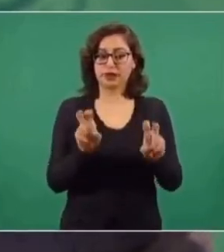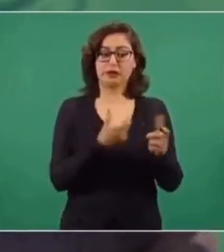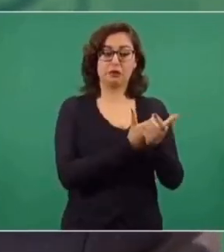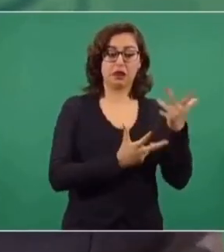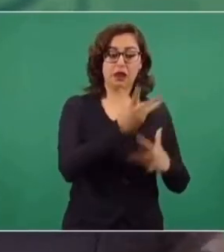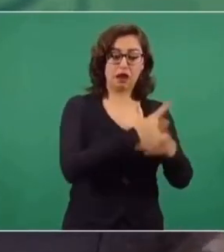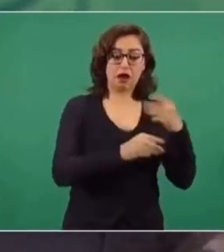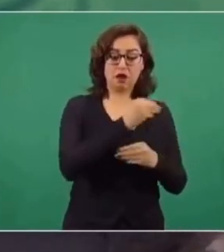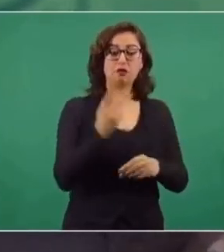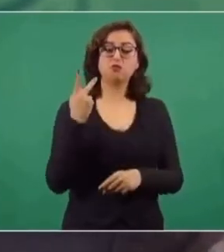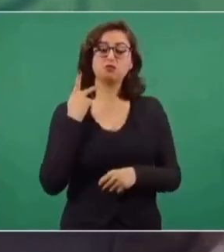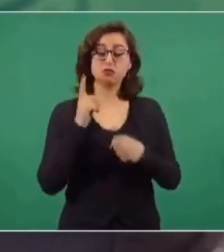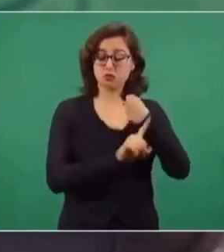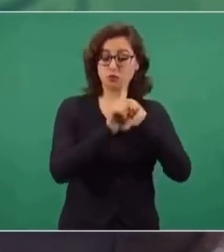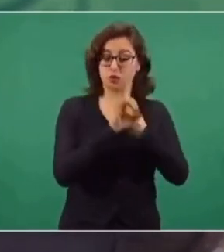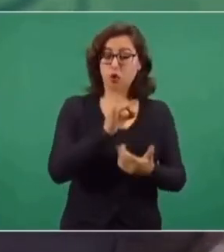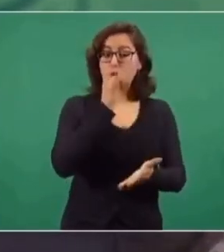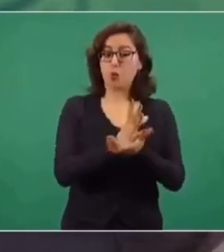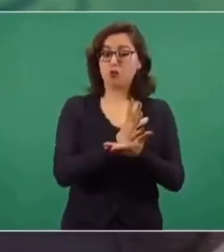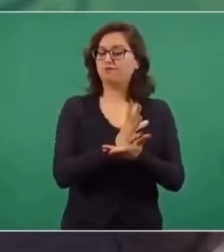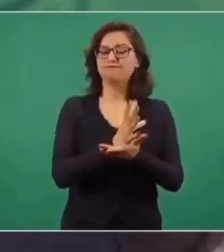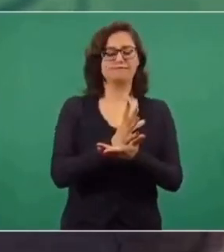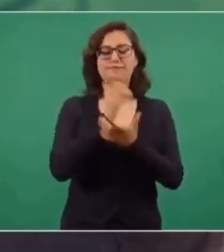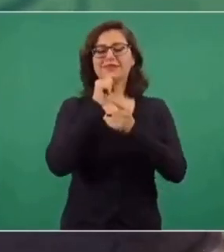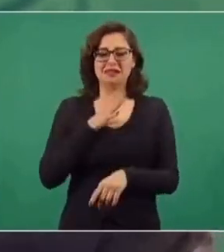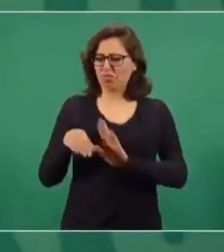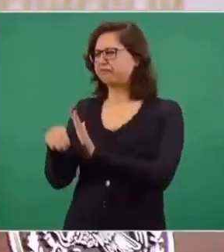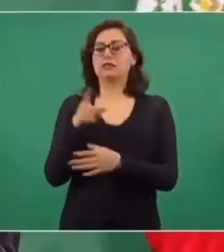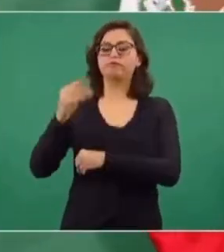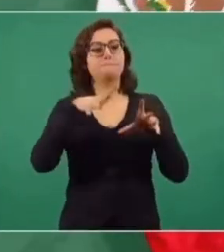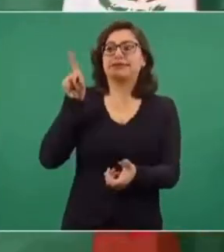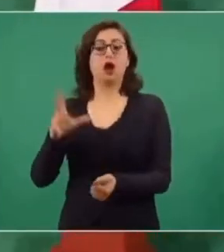política, estamos enfrentando un proceso de degradación.